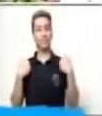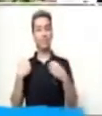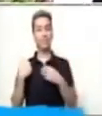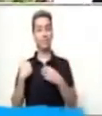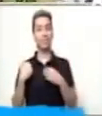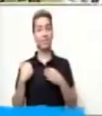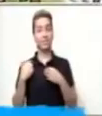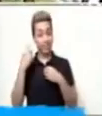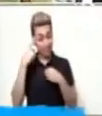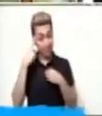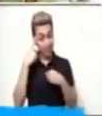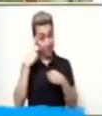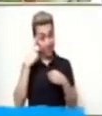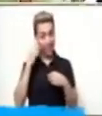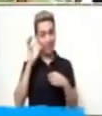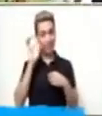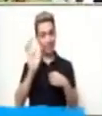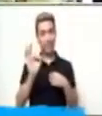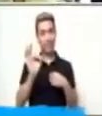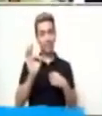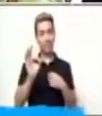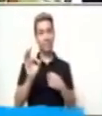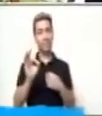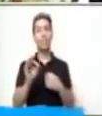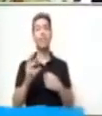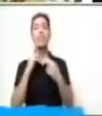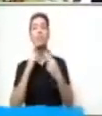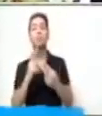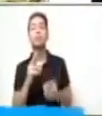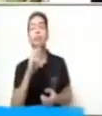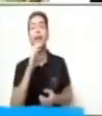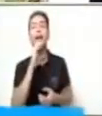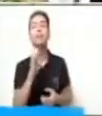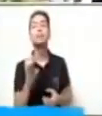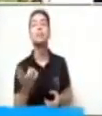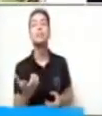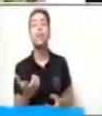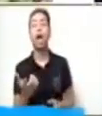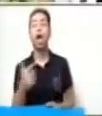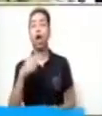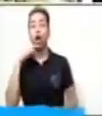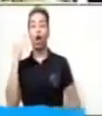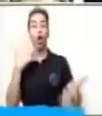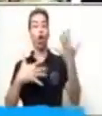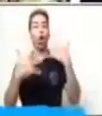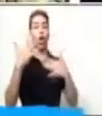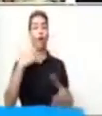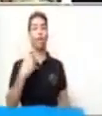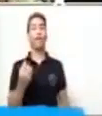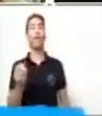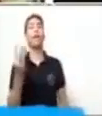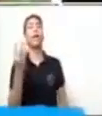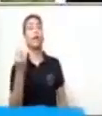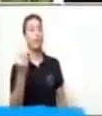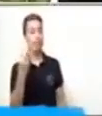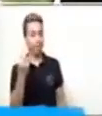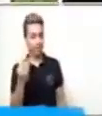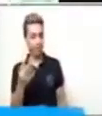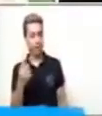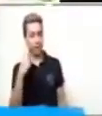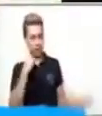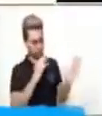¿Lo tienes? Excelente. La respuesta es el color verde. Observa